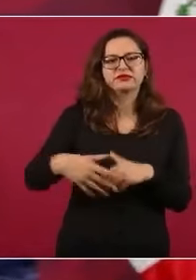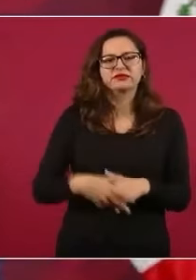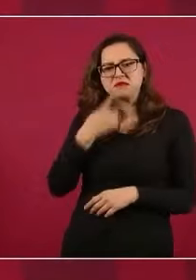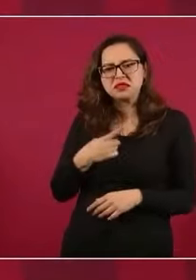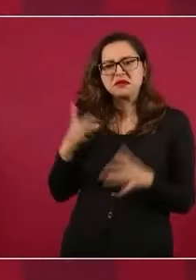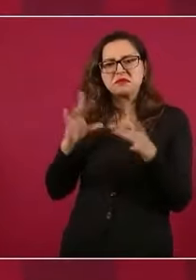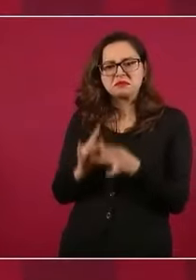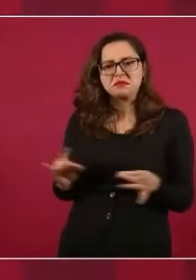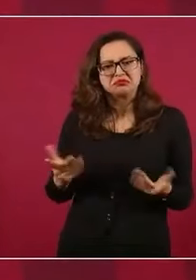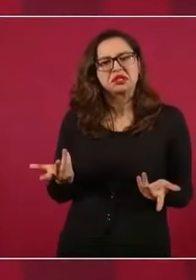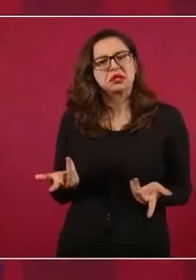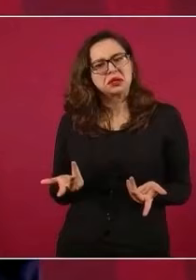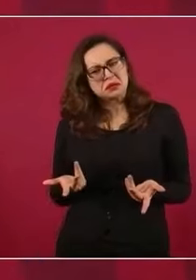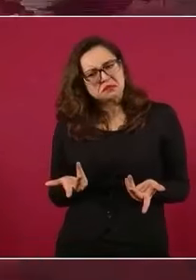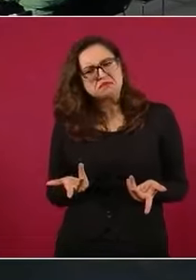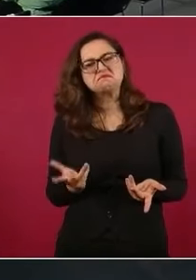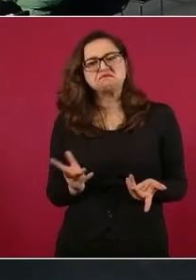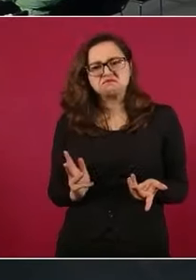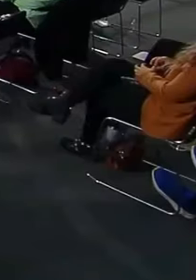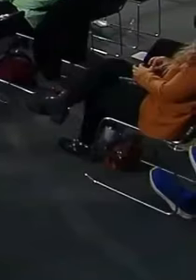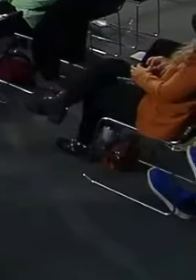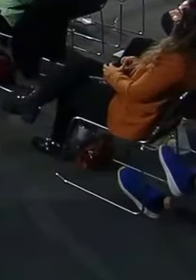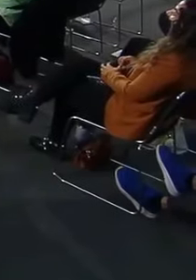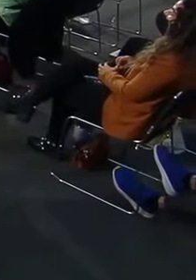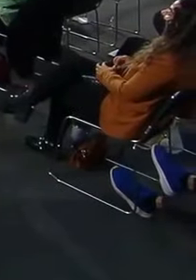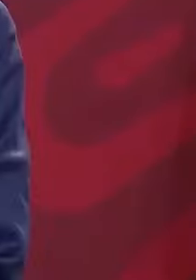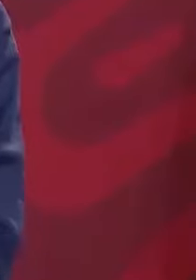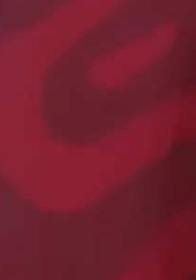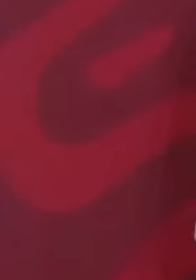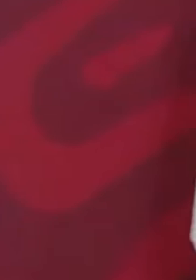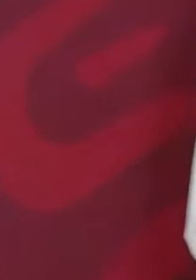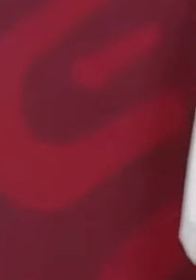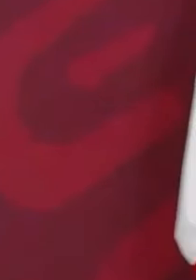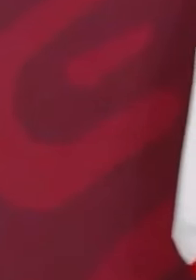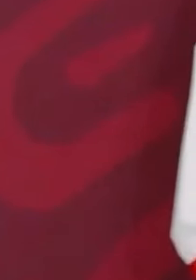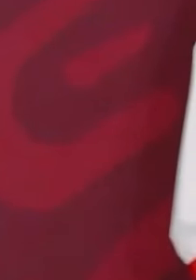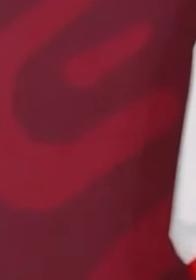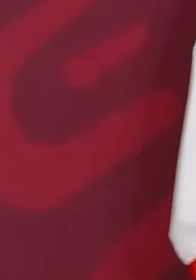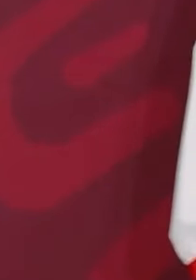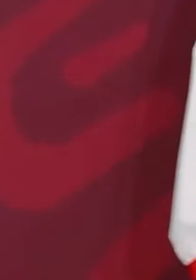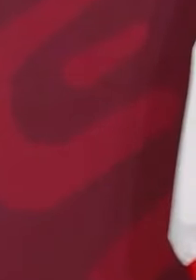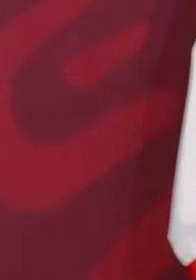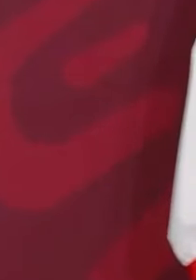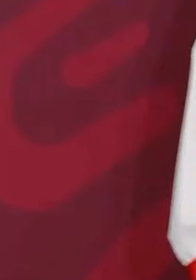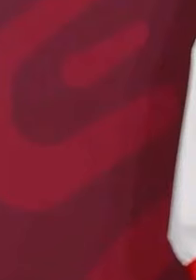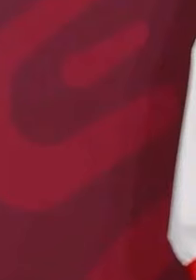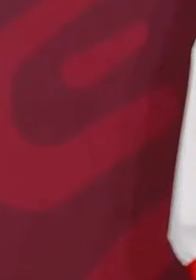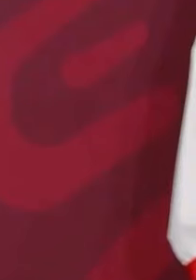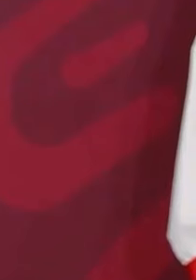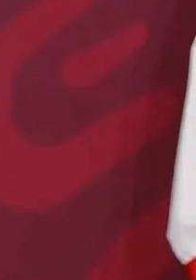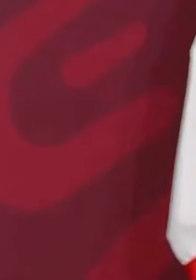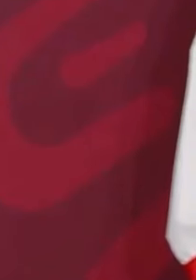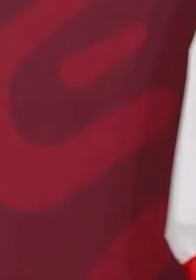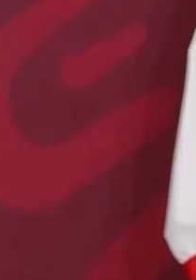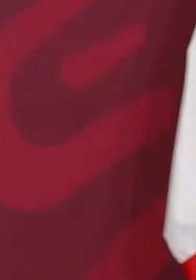lo explicaron esto, pues no estaría mal también esperar hasta dejar la iniciativa, porque no la vamos